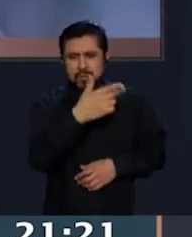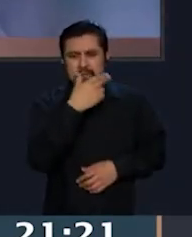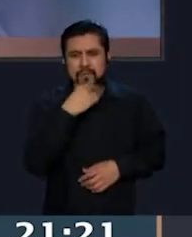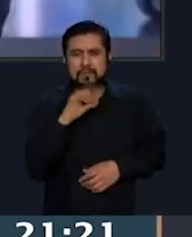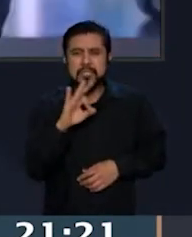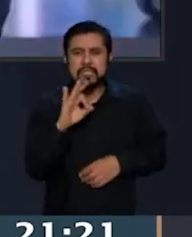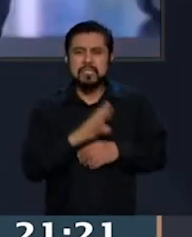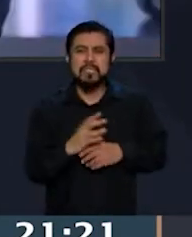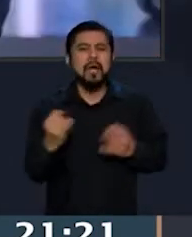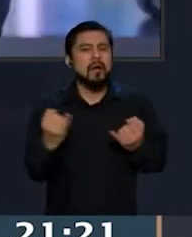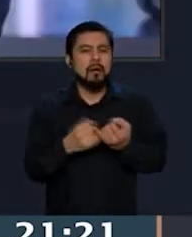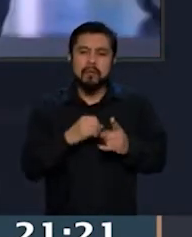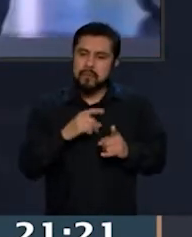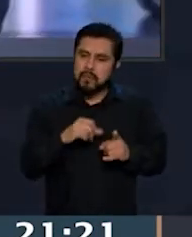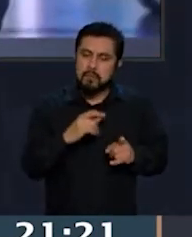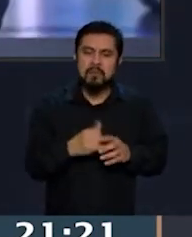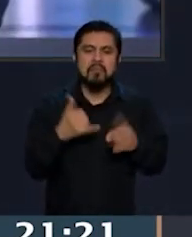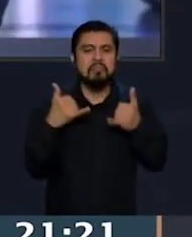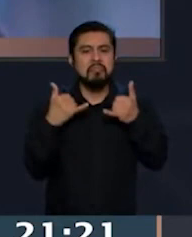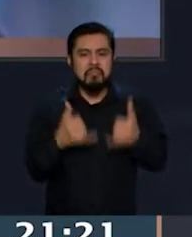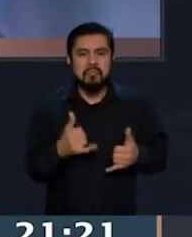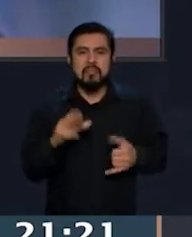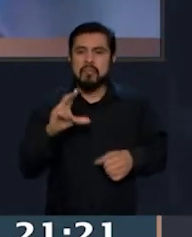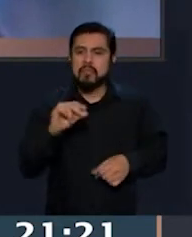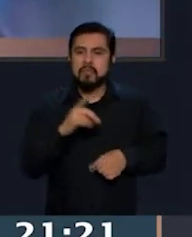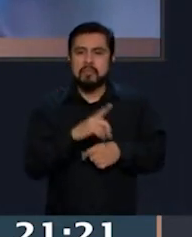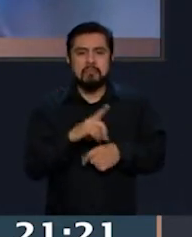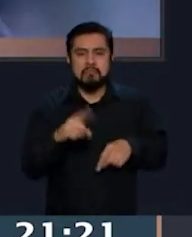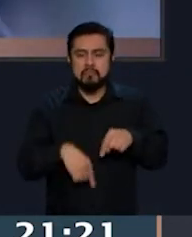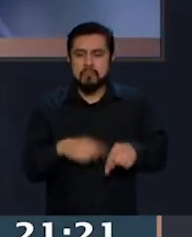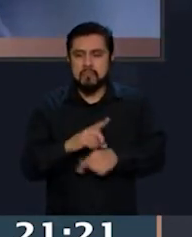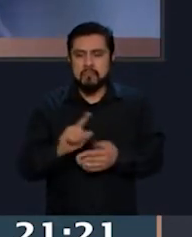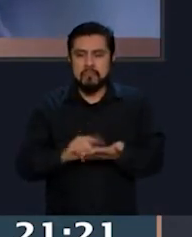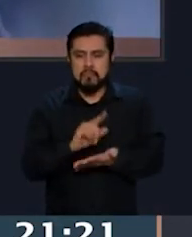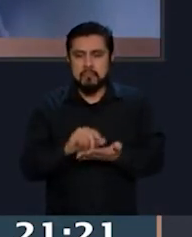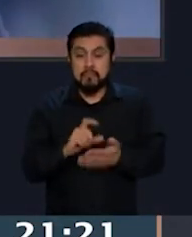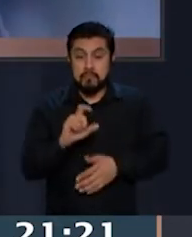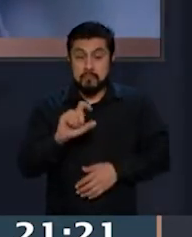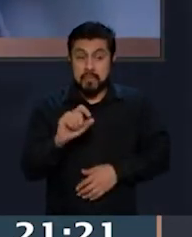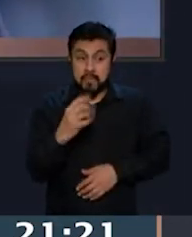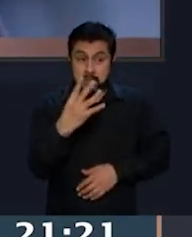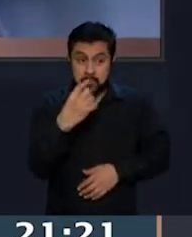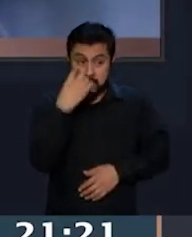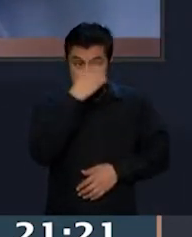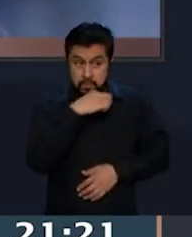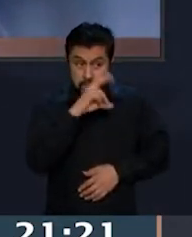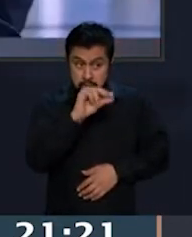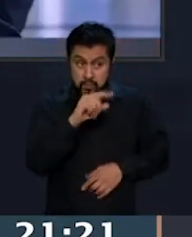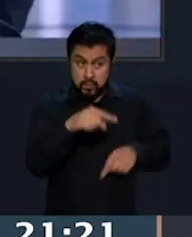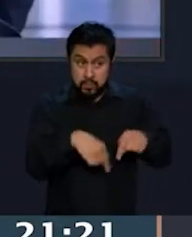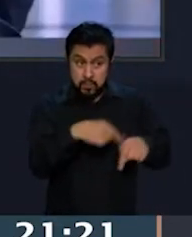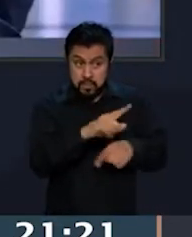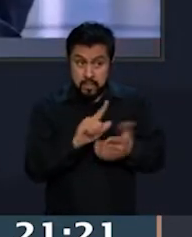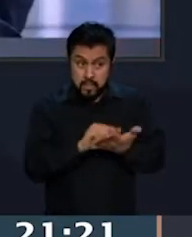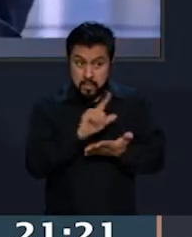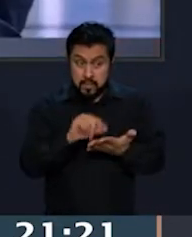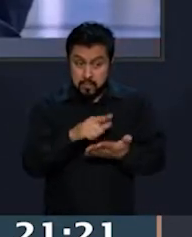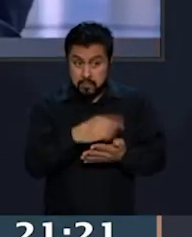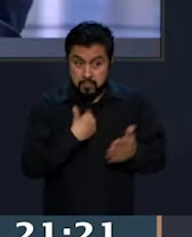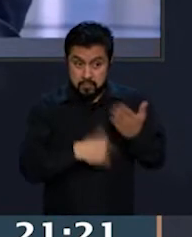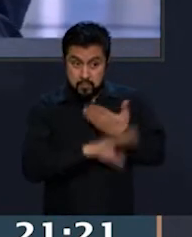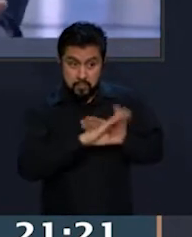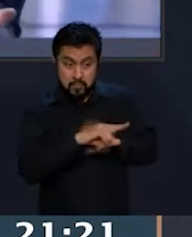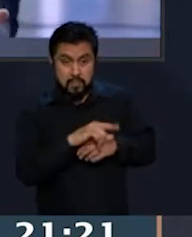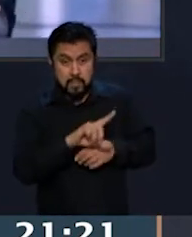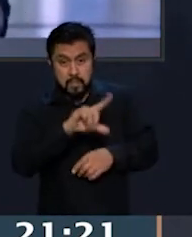impugne o que decida no eliminar las publicaciones? Si en 24 horas deciden no eliminarlas, lo que el